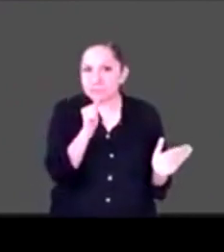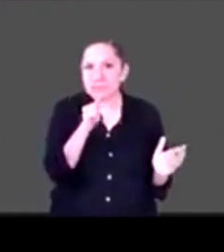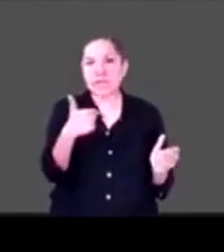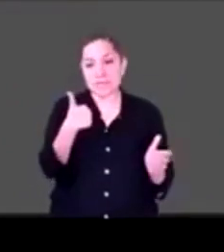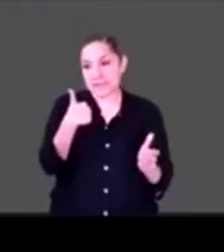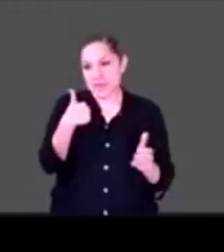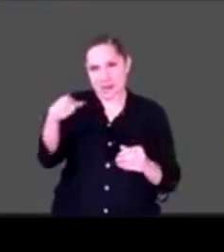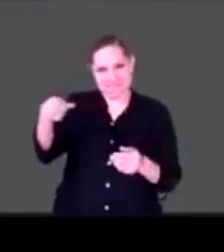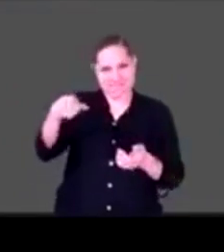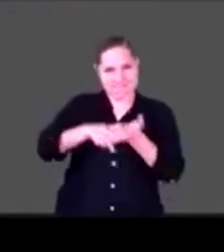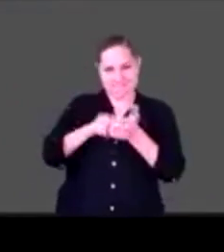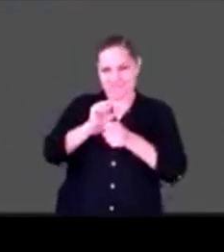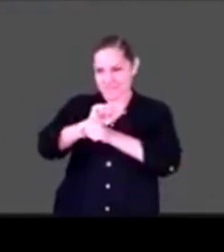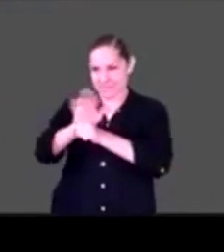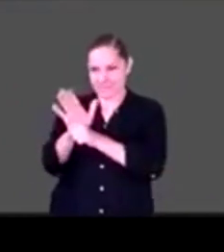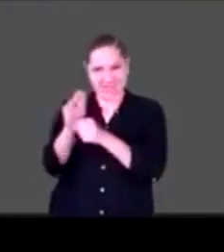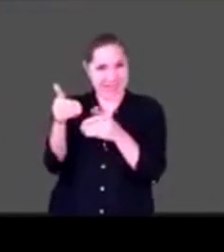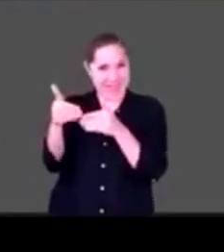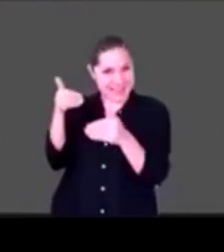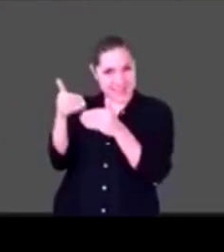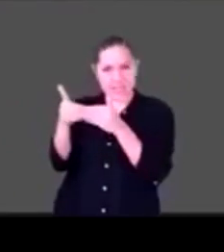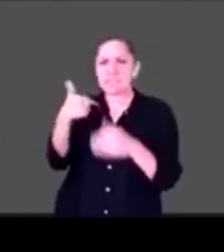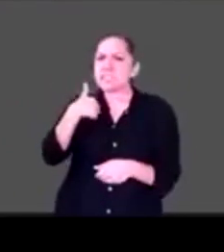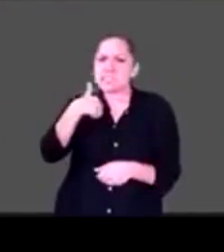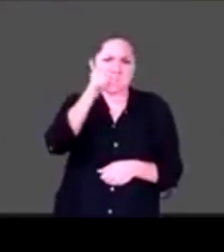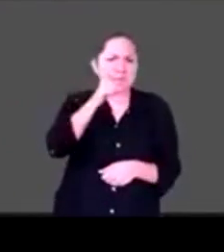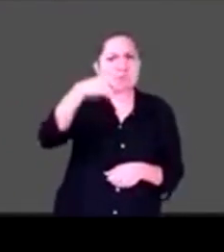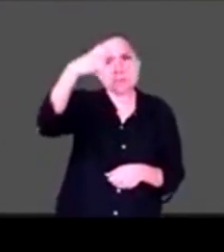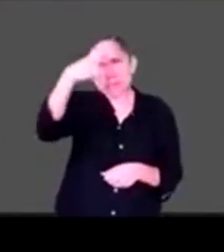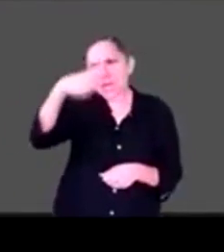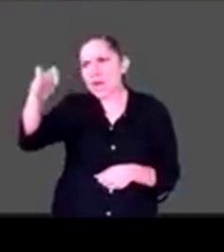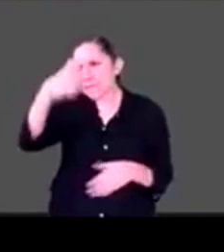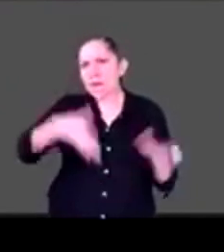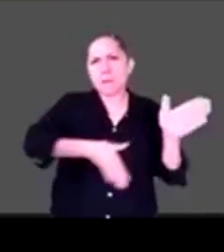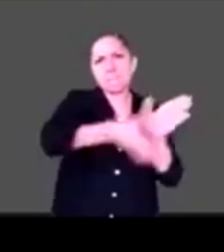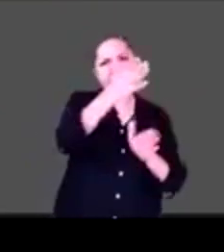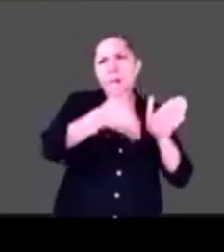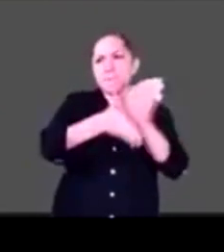moverme, ir de un lado para otro, y me ha costado trabajo eso.